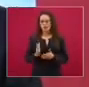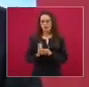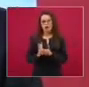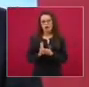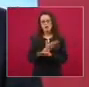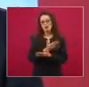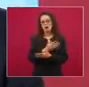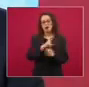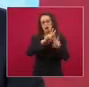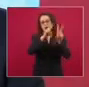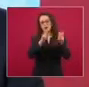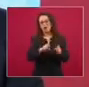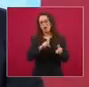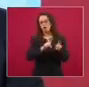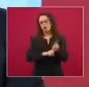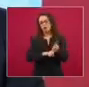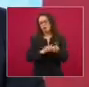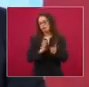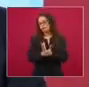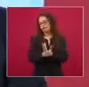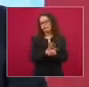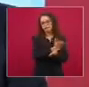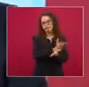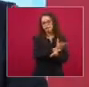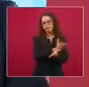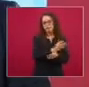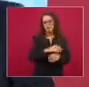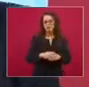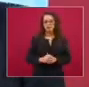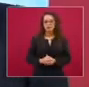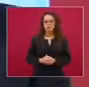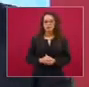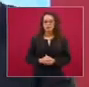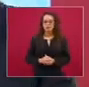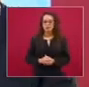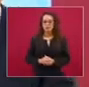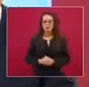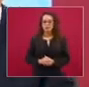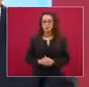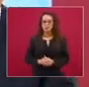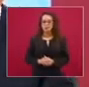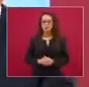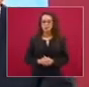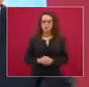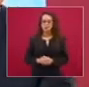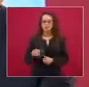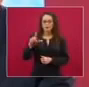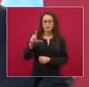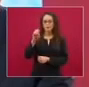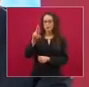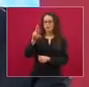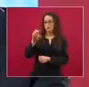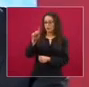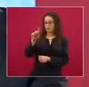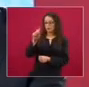en este caso. Y que no se preocupe, Loret de Mola,